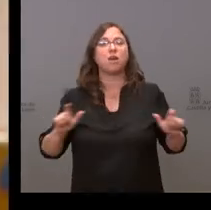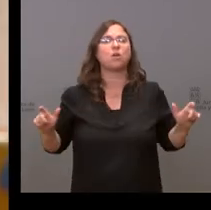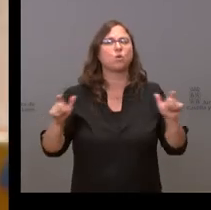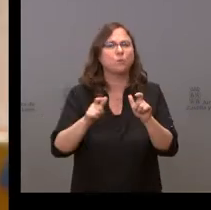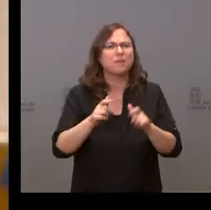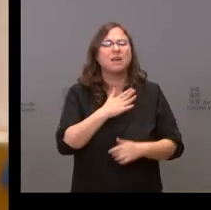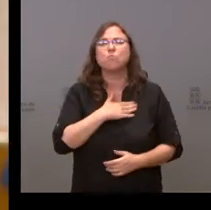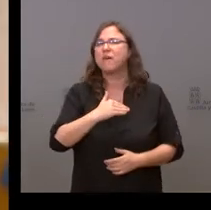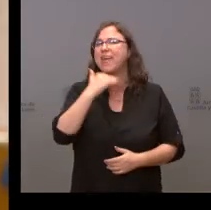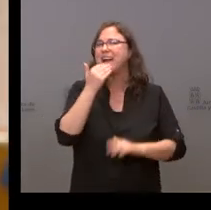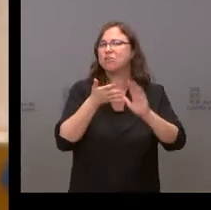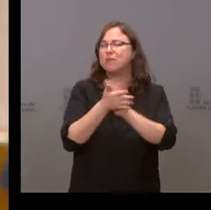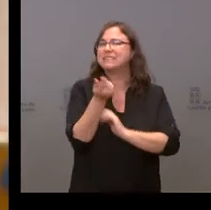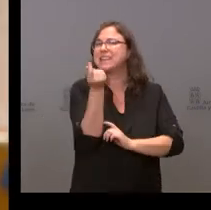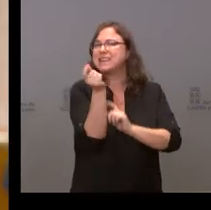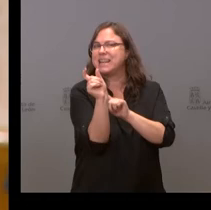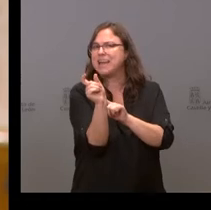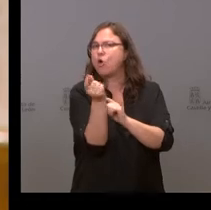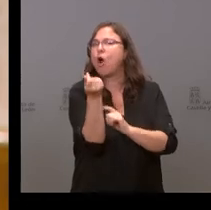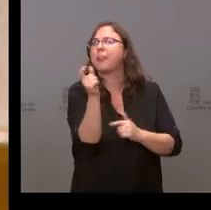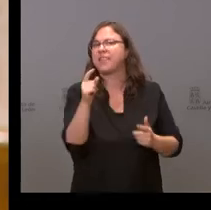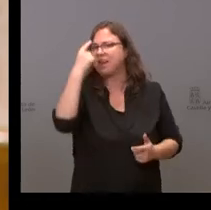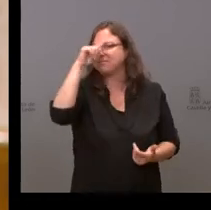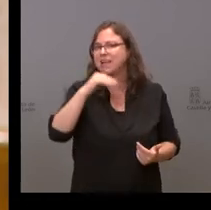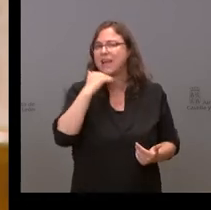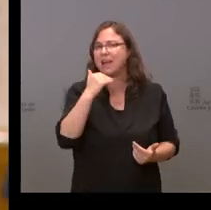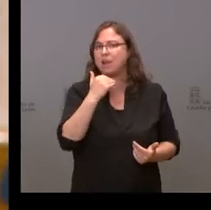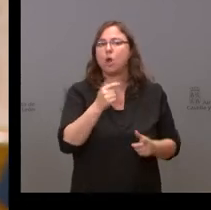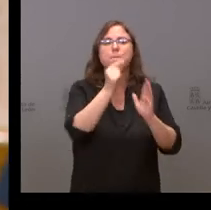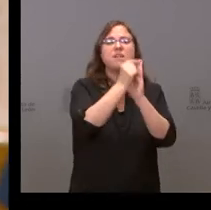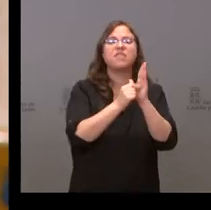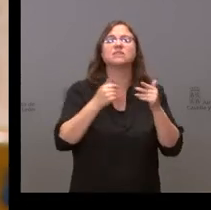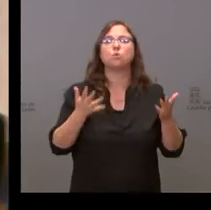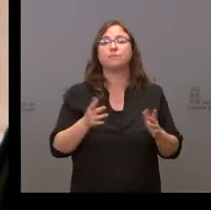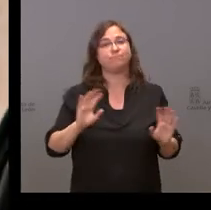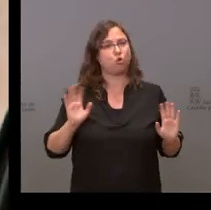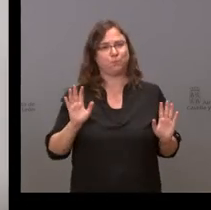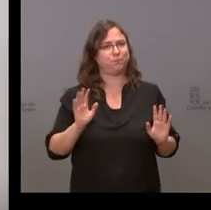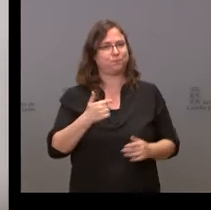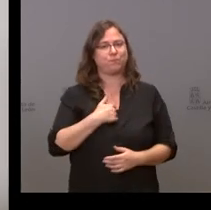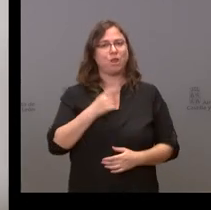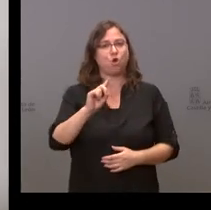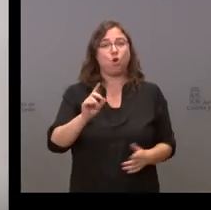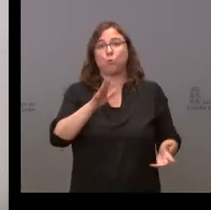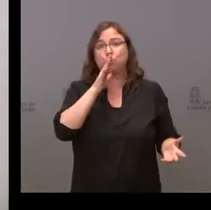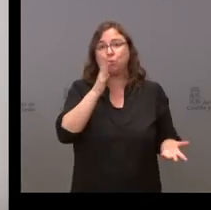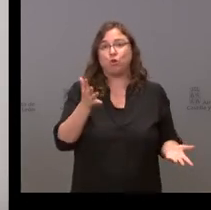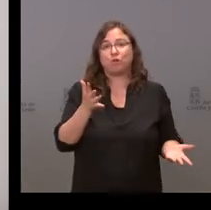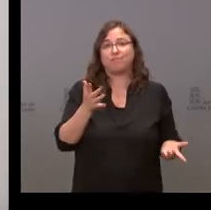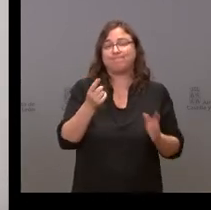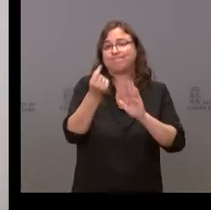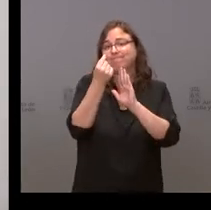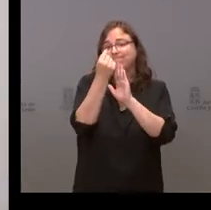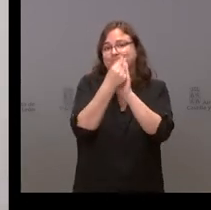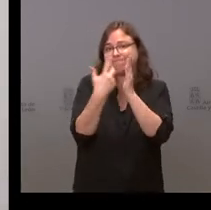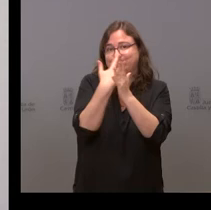concretar algo más, ¿de qué cantidad de dinero estamos hablando y algunas de las medidas que plantea? No, es que no nos concretó